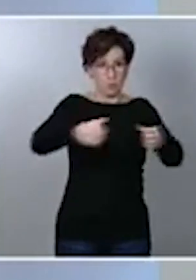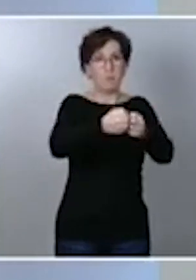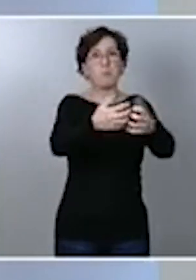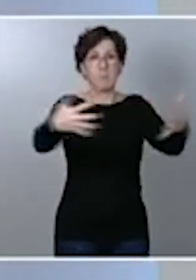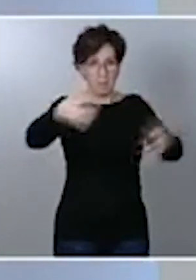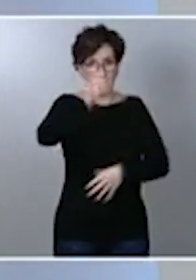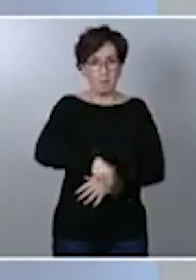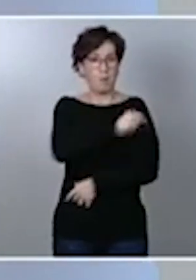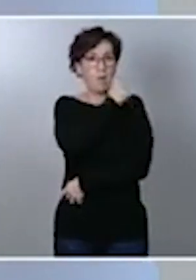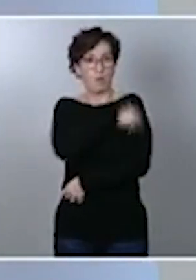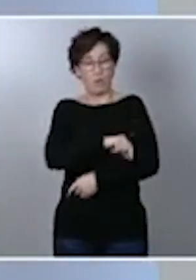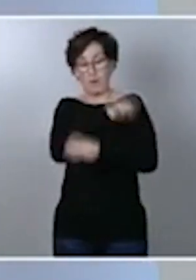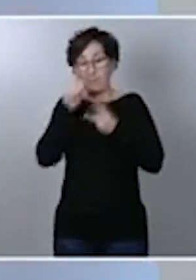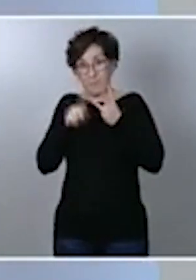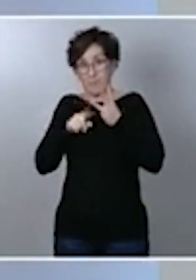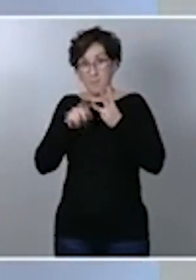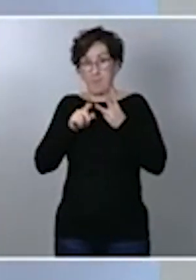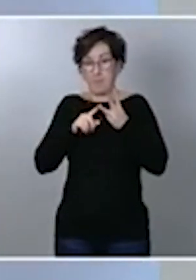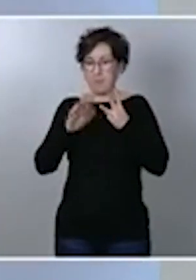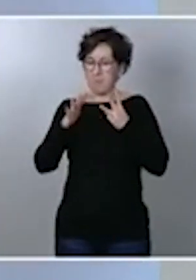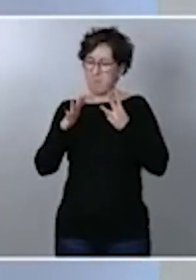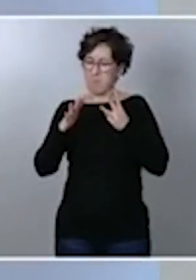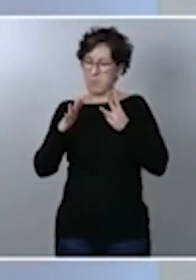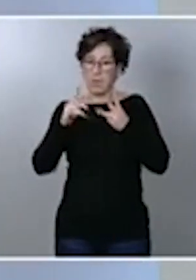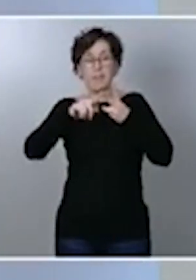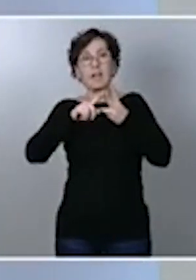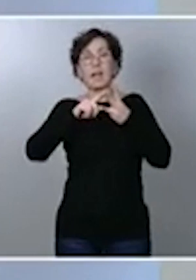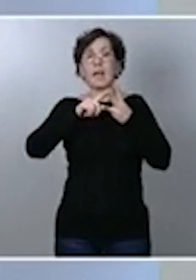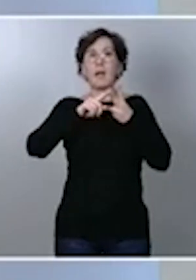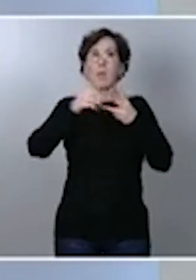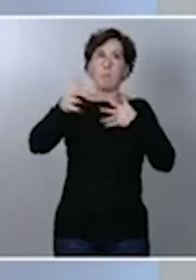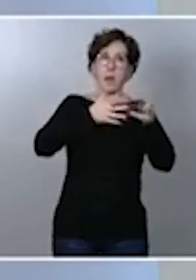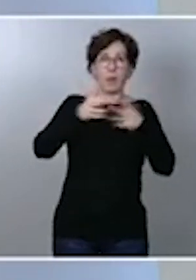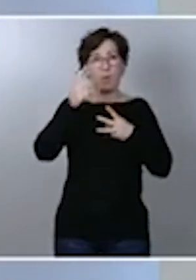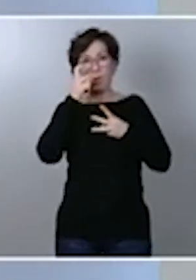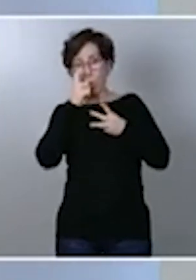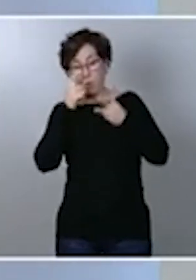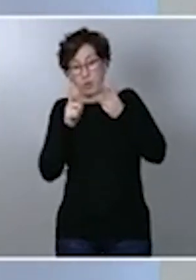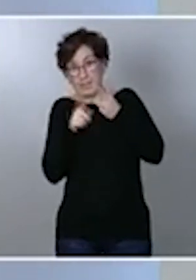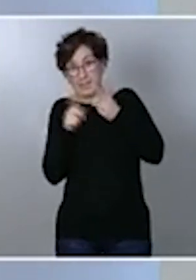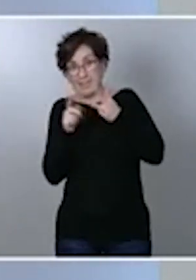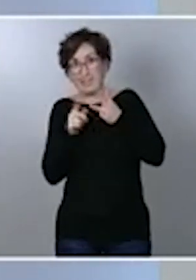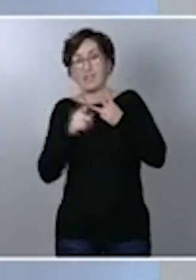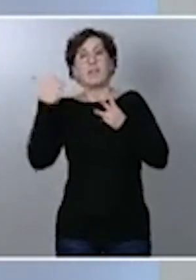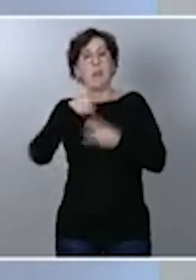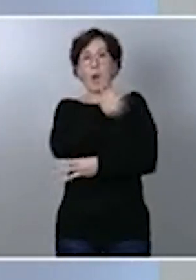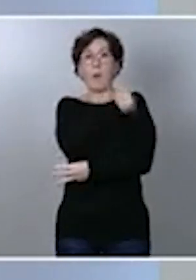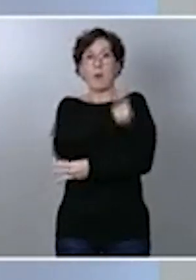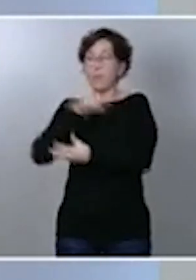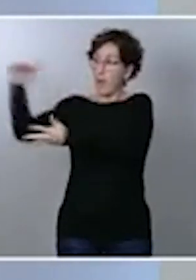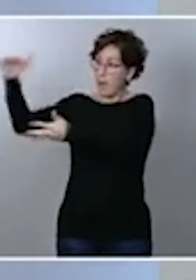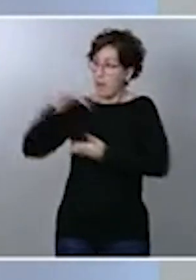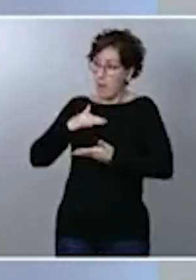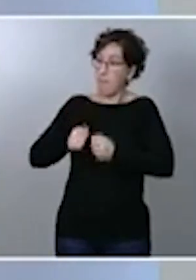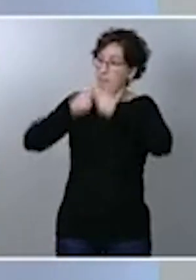etapa, probablemente la segunda etapa entre los meses de marzo y junio, y una tercera etapa con un aumento del número de dosis y de vacunas disponibles para cubrir ya